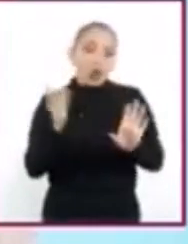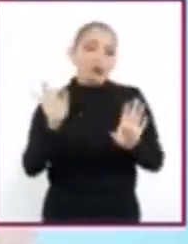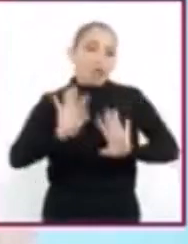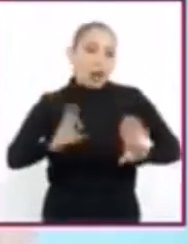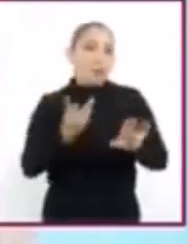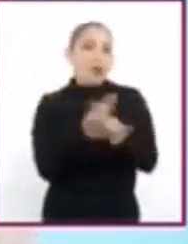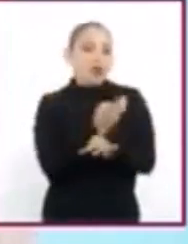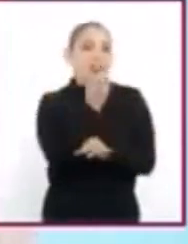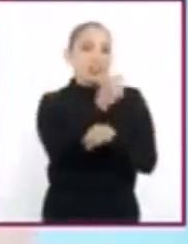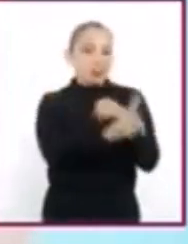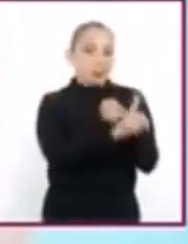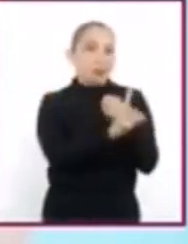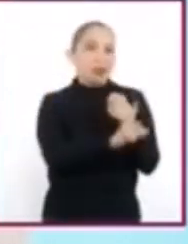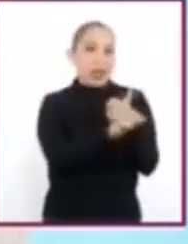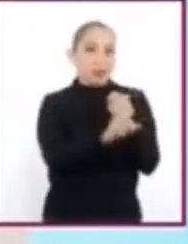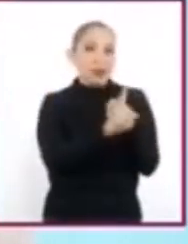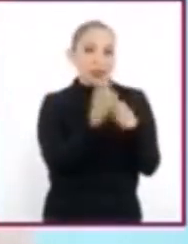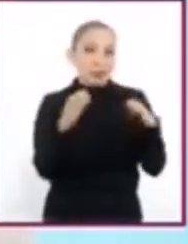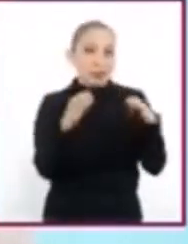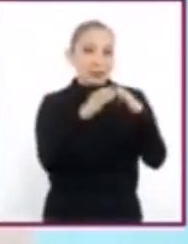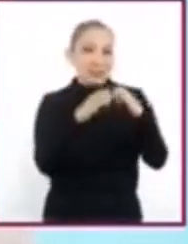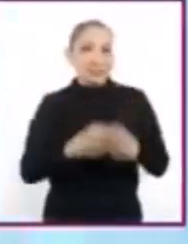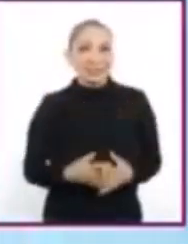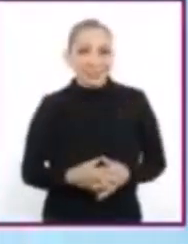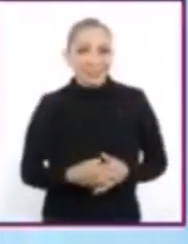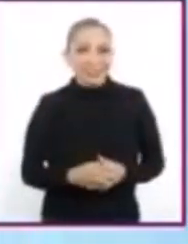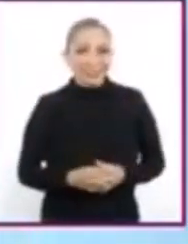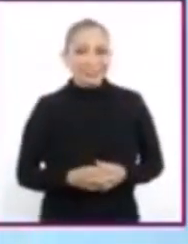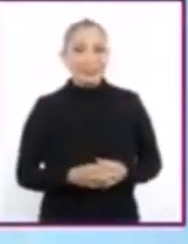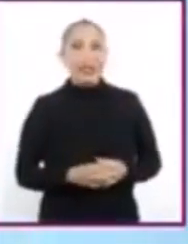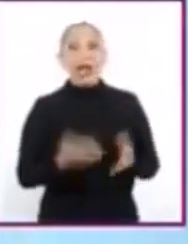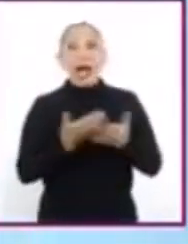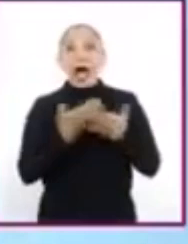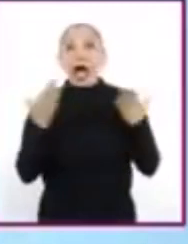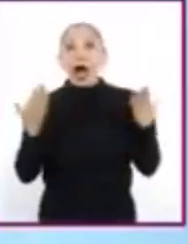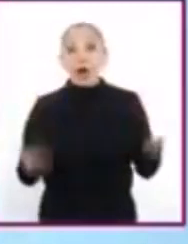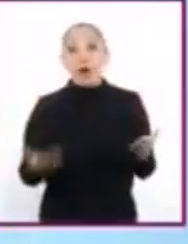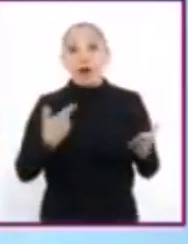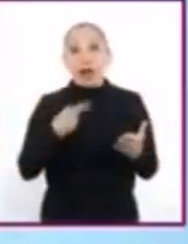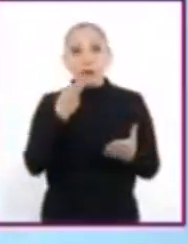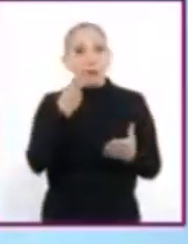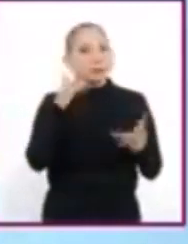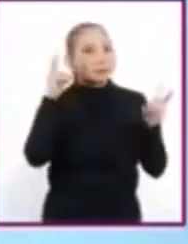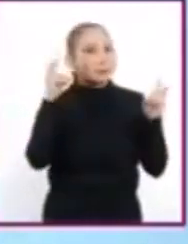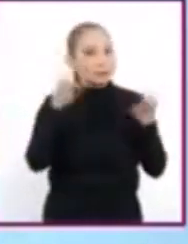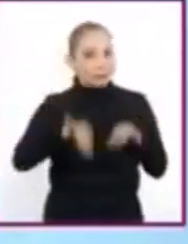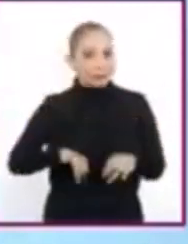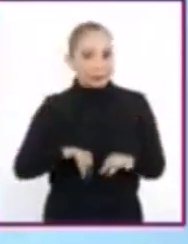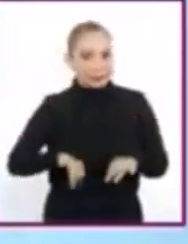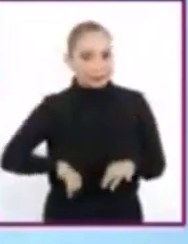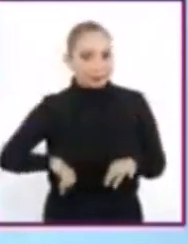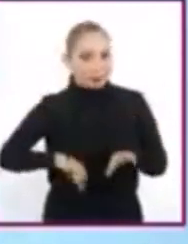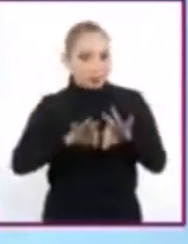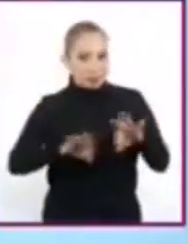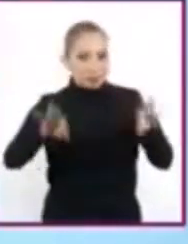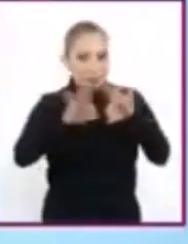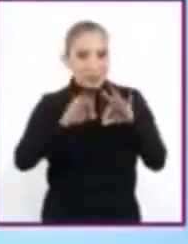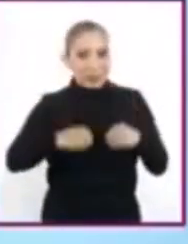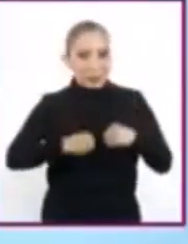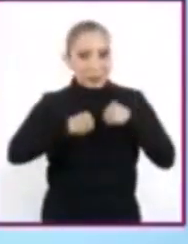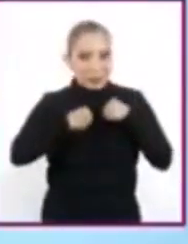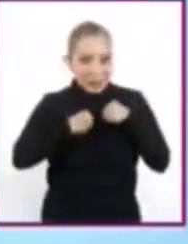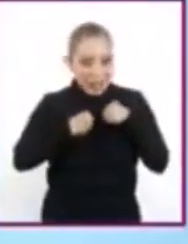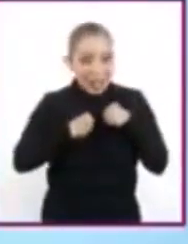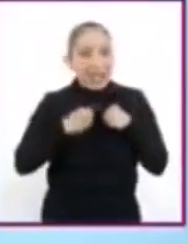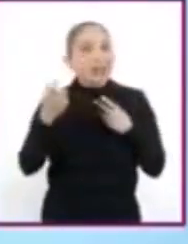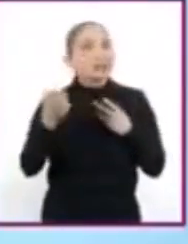exitosamente esta situación de emergencia. En esta ocasión vamos a abordar un tema muy importante para nuestra vida cotidiana.